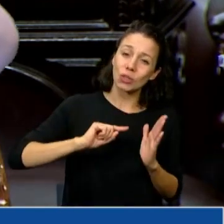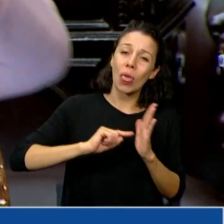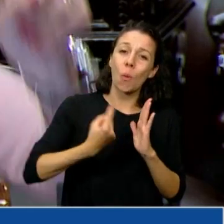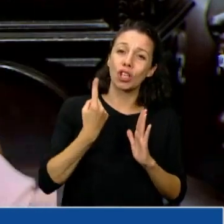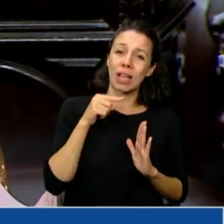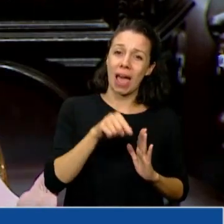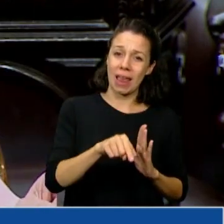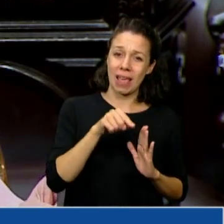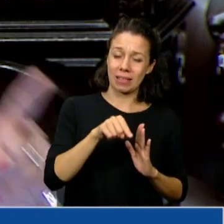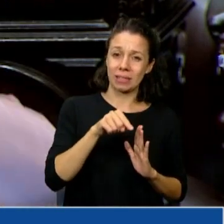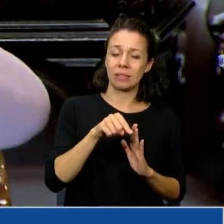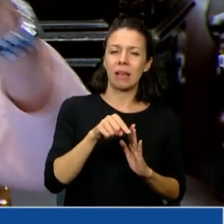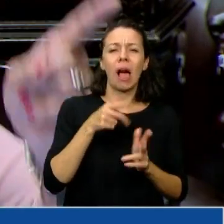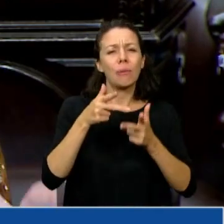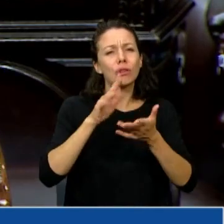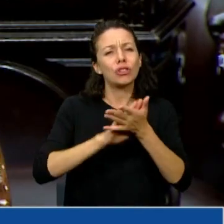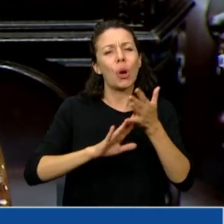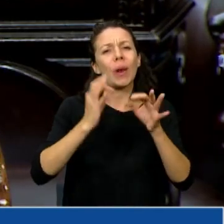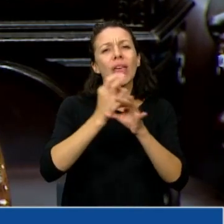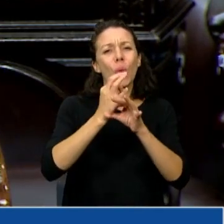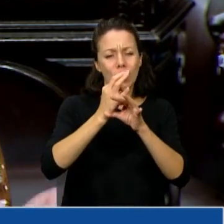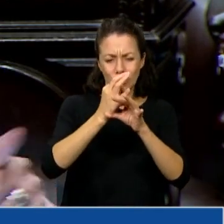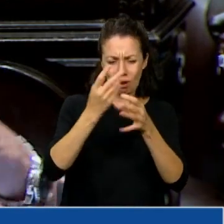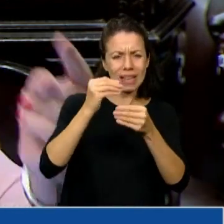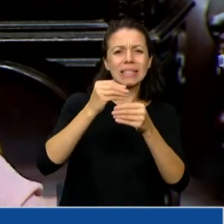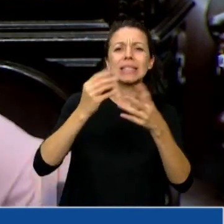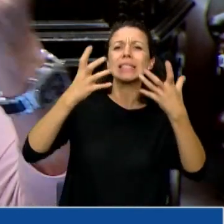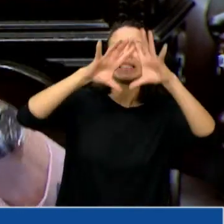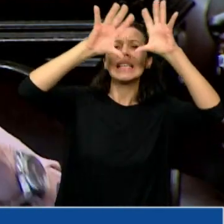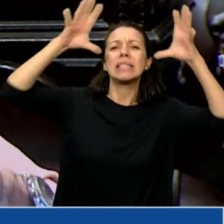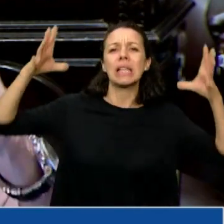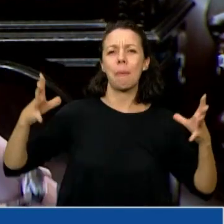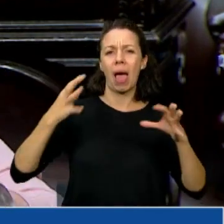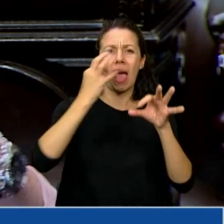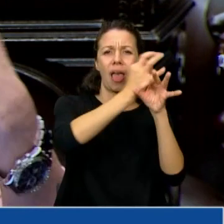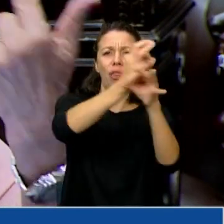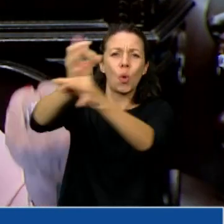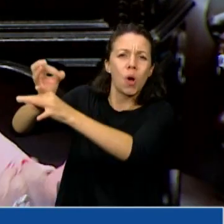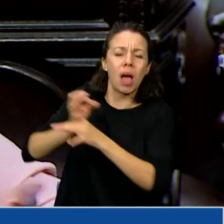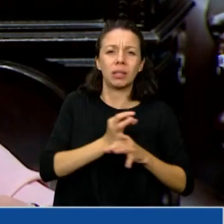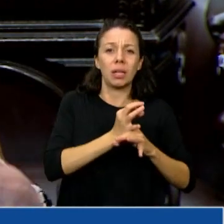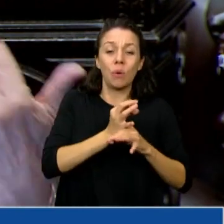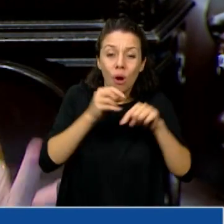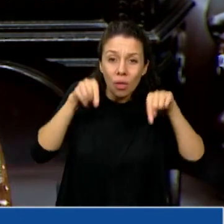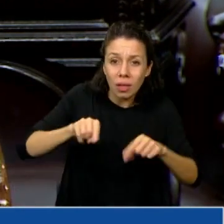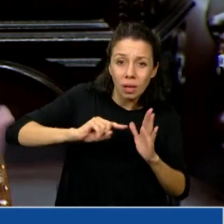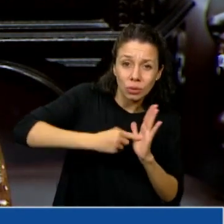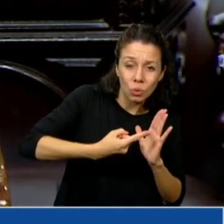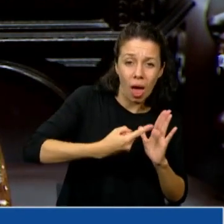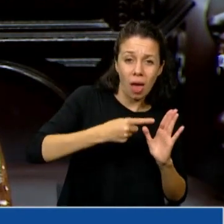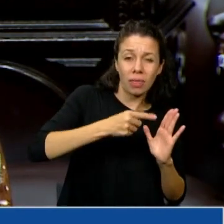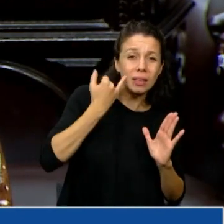Cuando hablamos de educación, hablamos del sistema educativo que implica el de esta ciudad y el de todas las